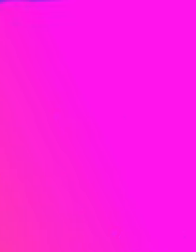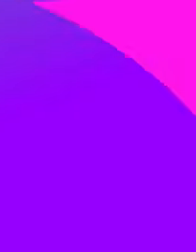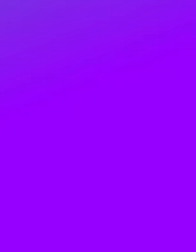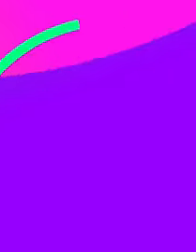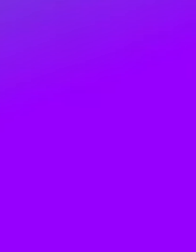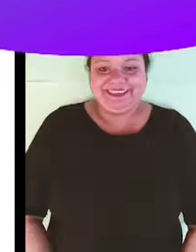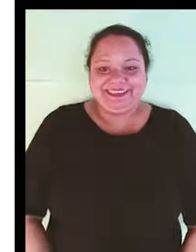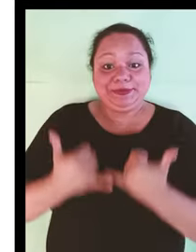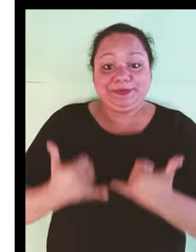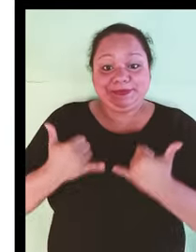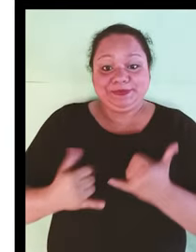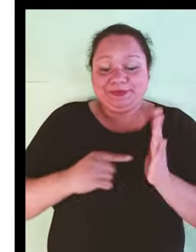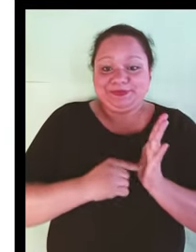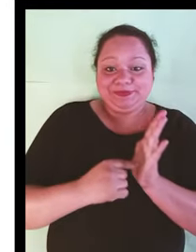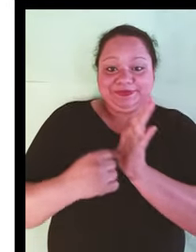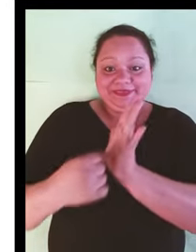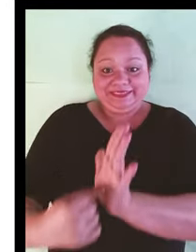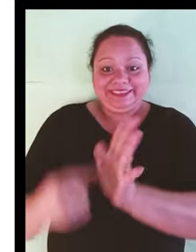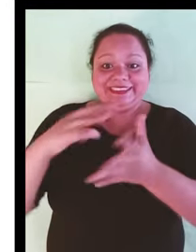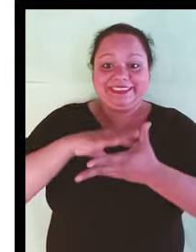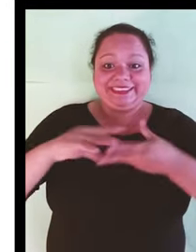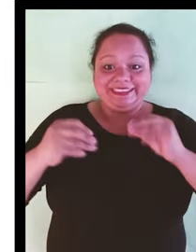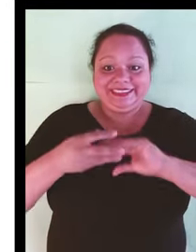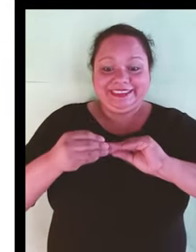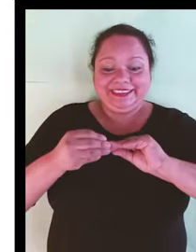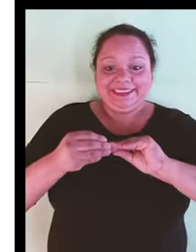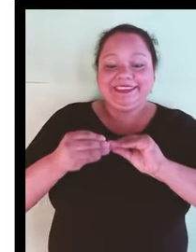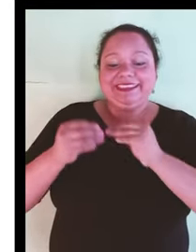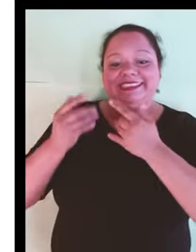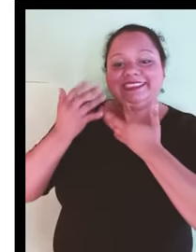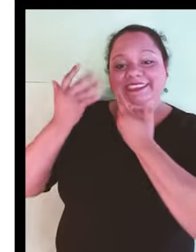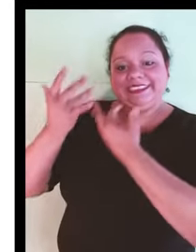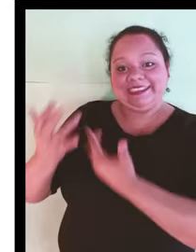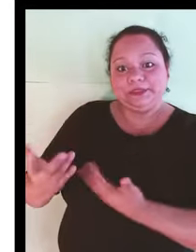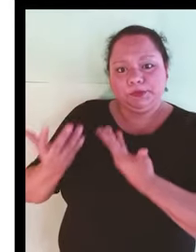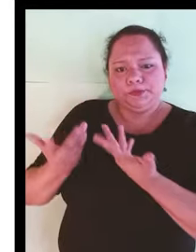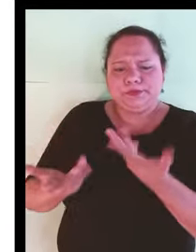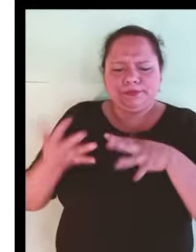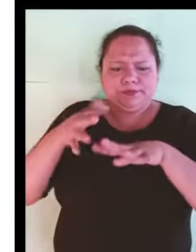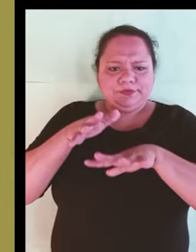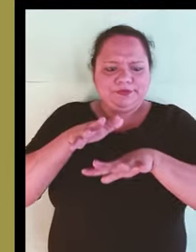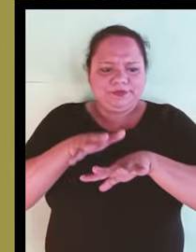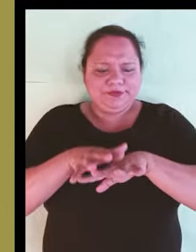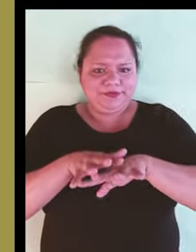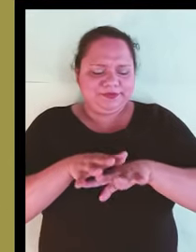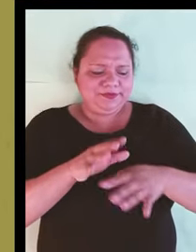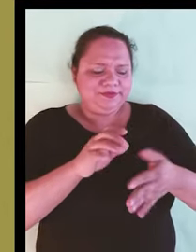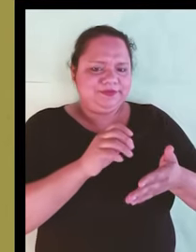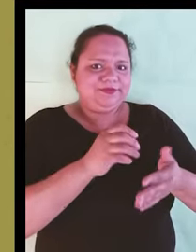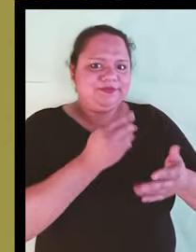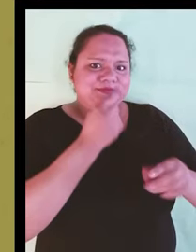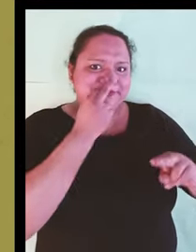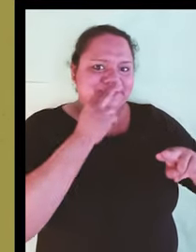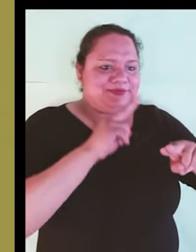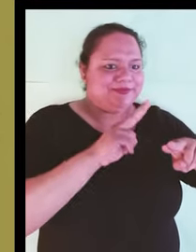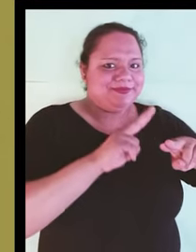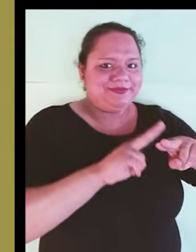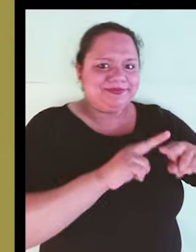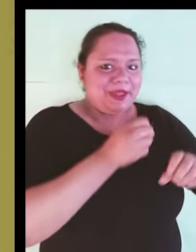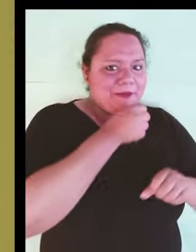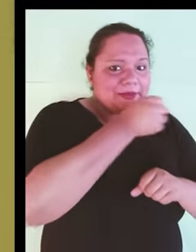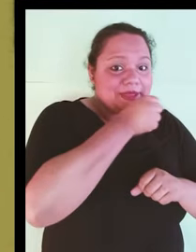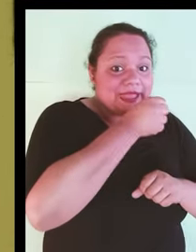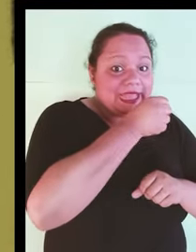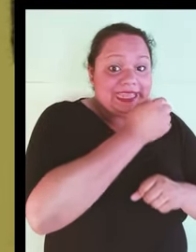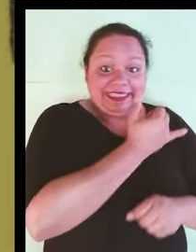En este espacio tenemos la obra La Espera, una combinación de cómic periodístico con la sensibilidad